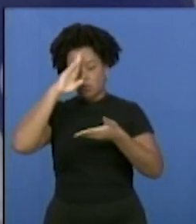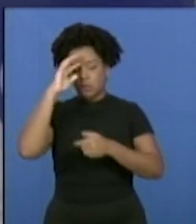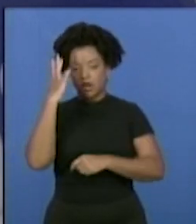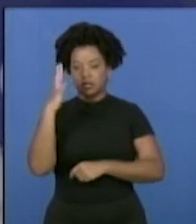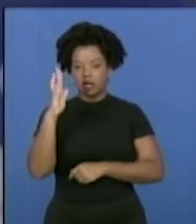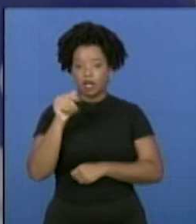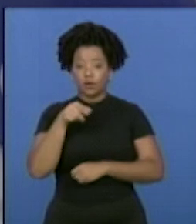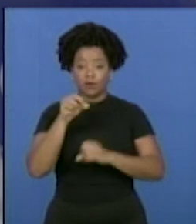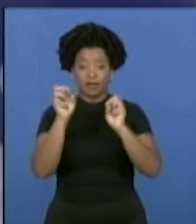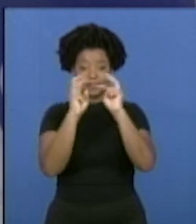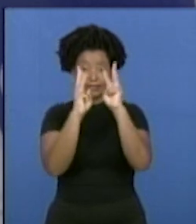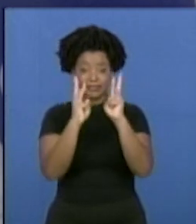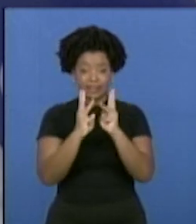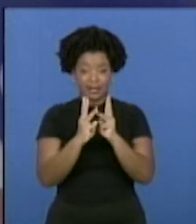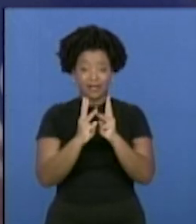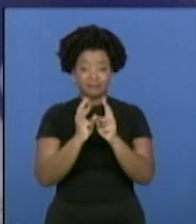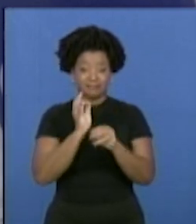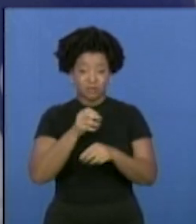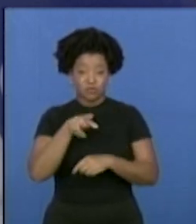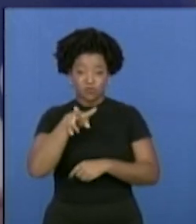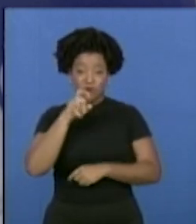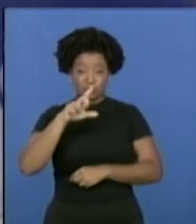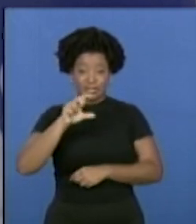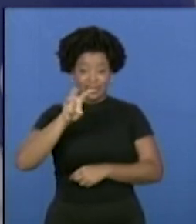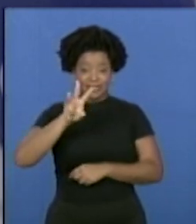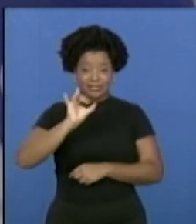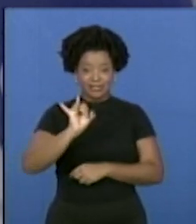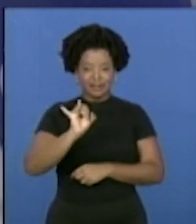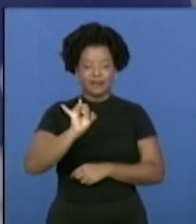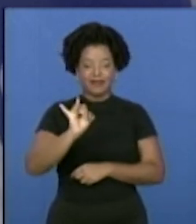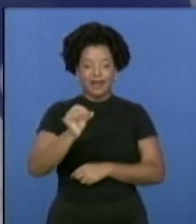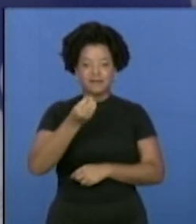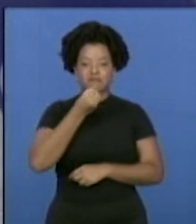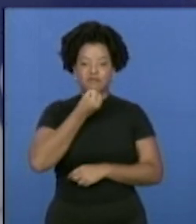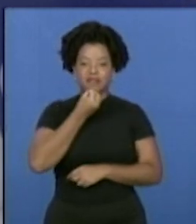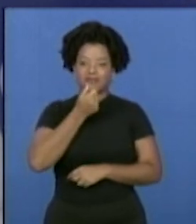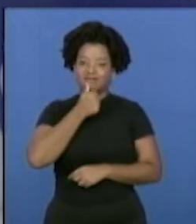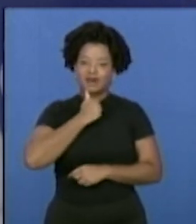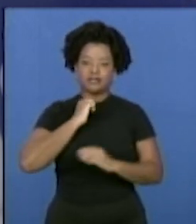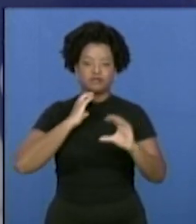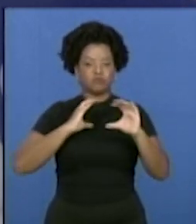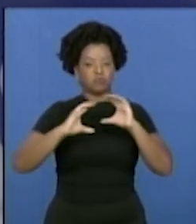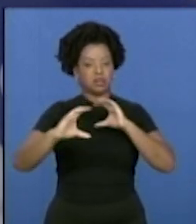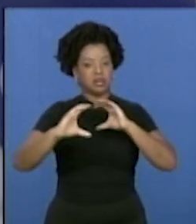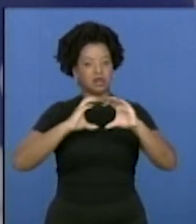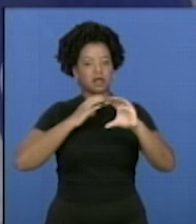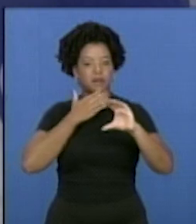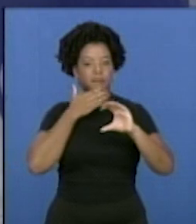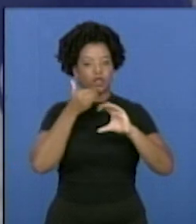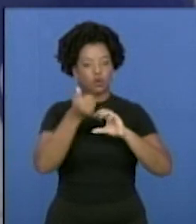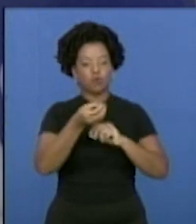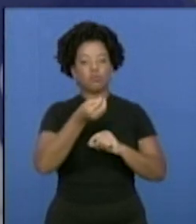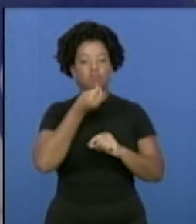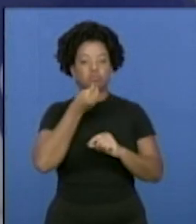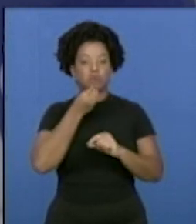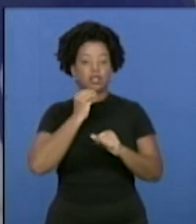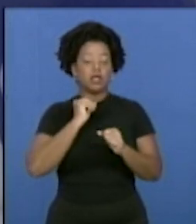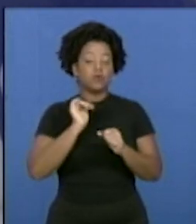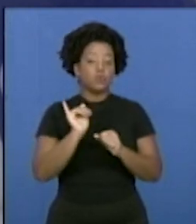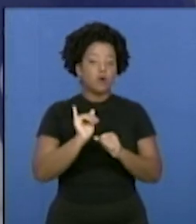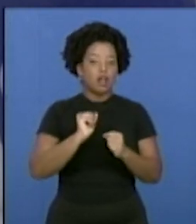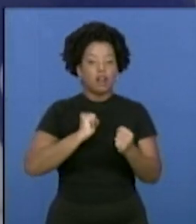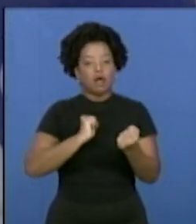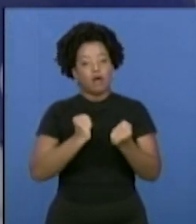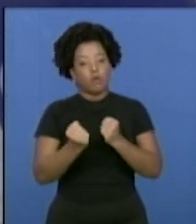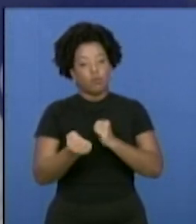plataforma online que, por supuesto, con la automatización y digitalización de los procesos también nos va a permitir ahorros considerables